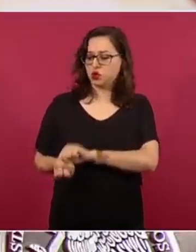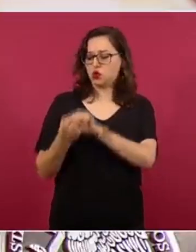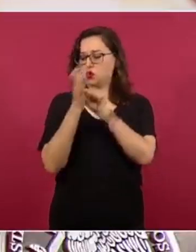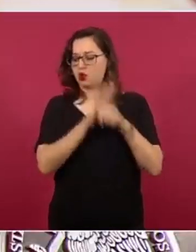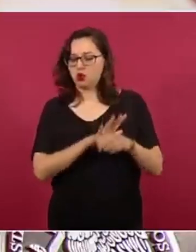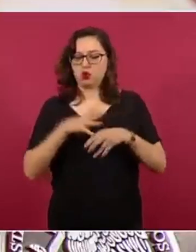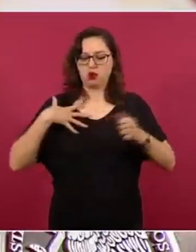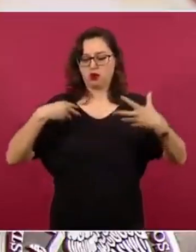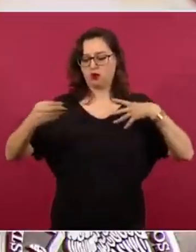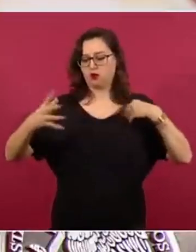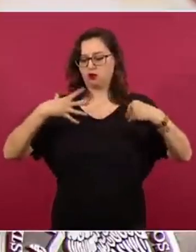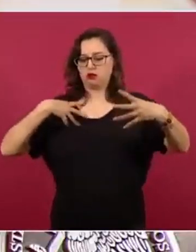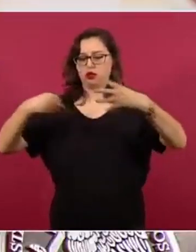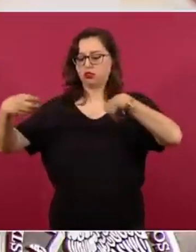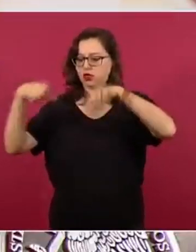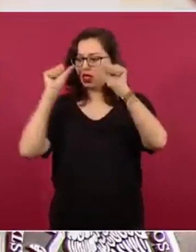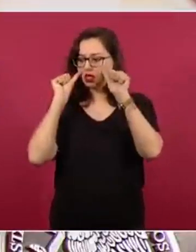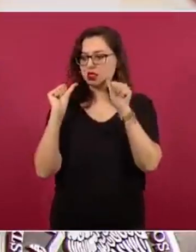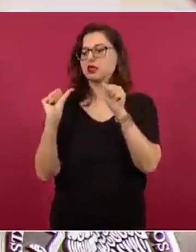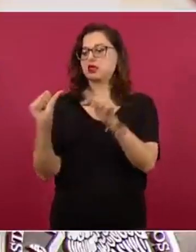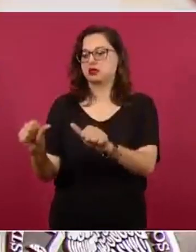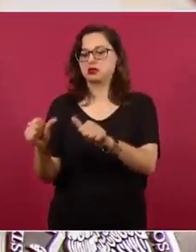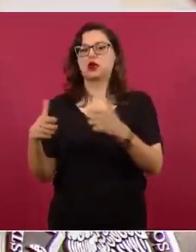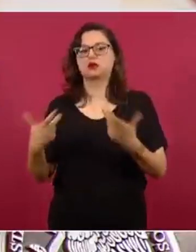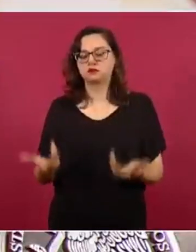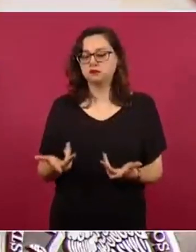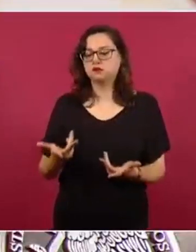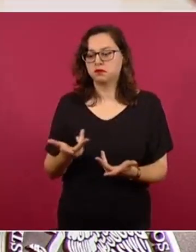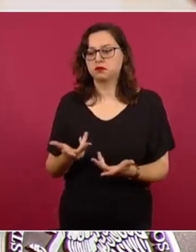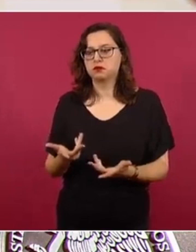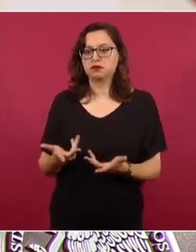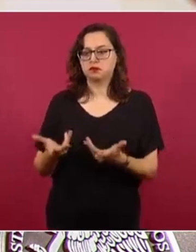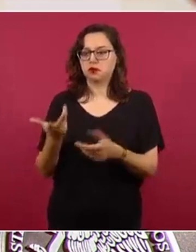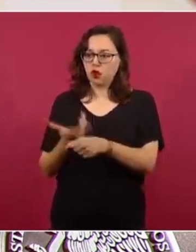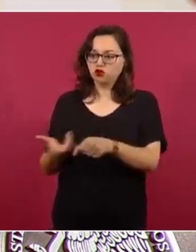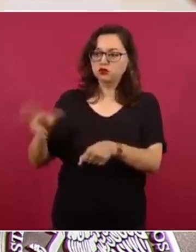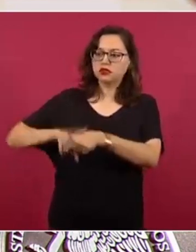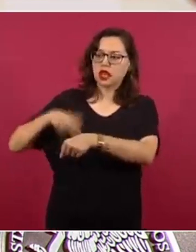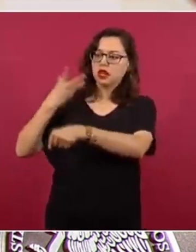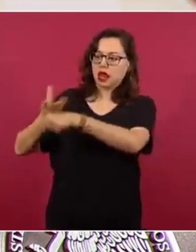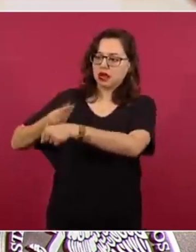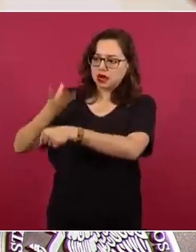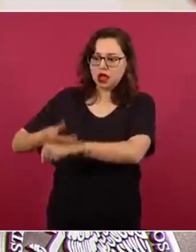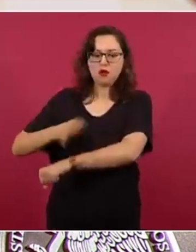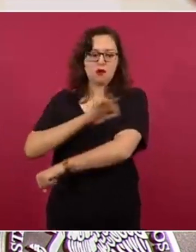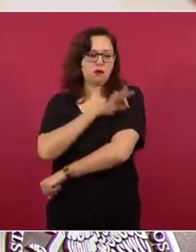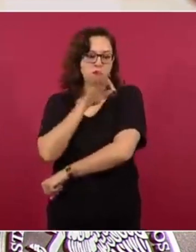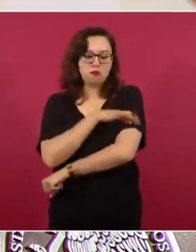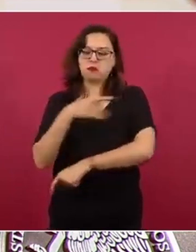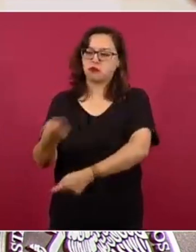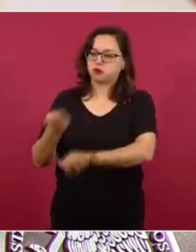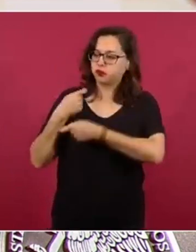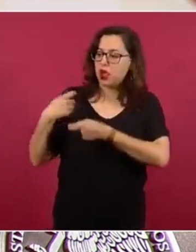-19 en la reconversión de los hospitales. En estos procesos como la vacunación es el equipo que está fortaleciendo